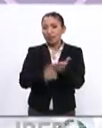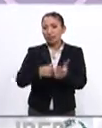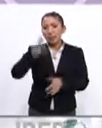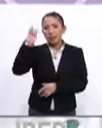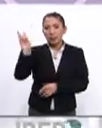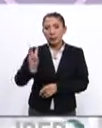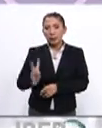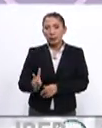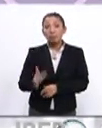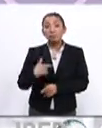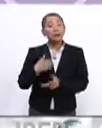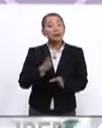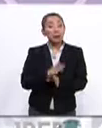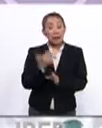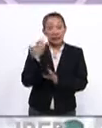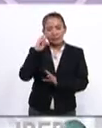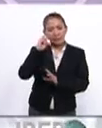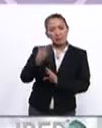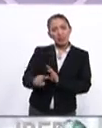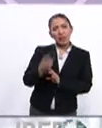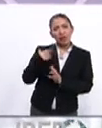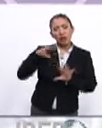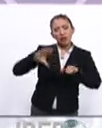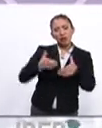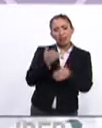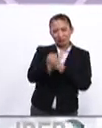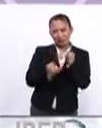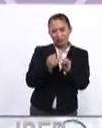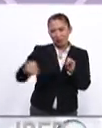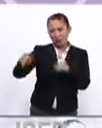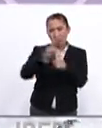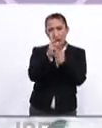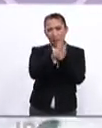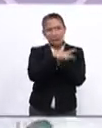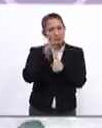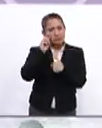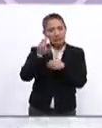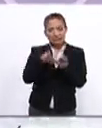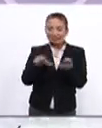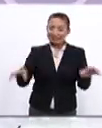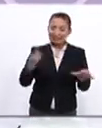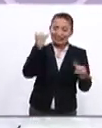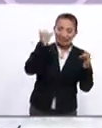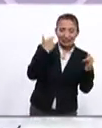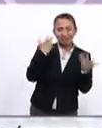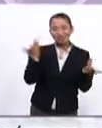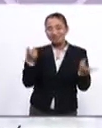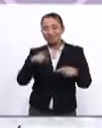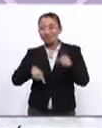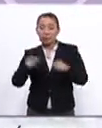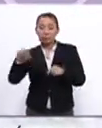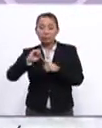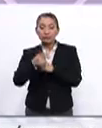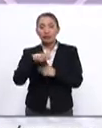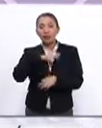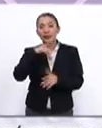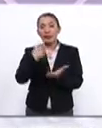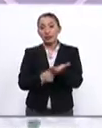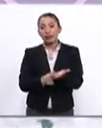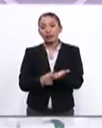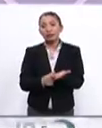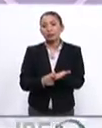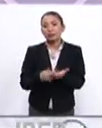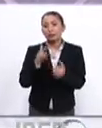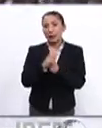momentos en Venezuela. Y es que ante este panorama, la comunidad internacional se encuentra dividida por la situación precisamente que vive